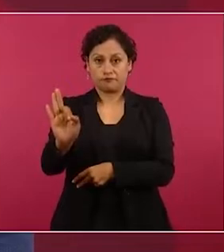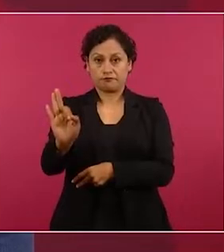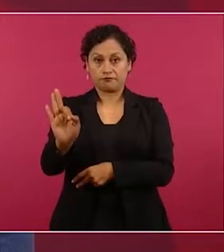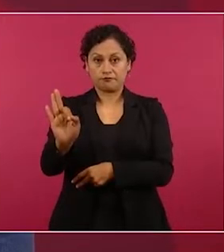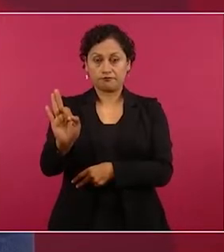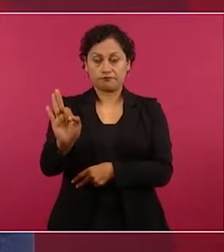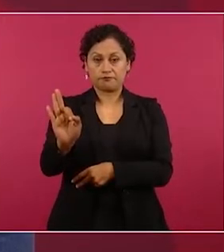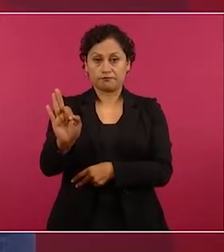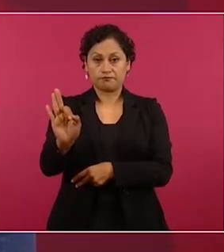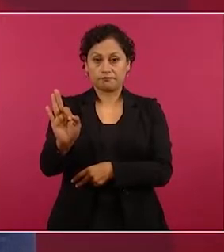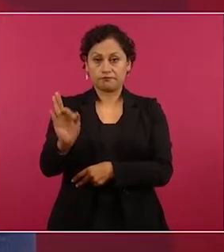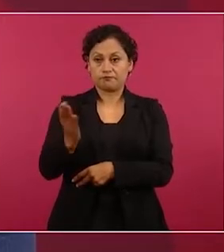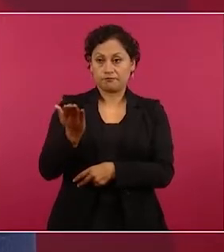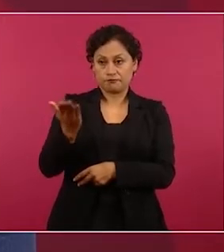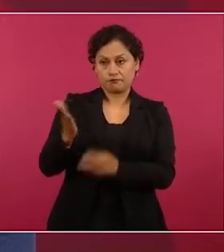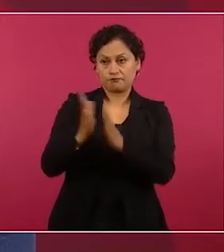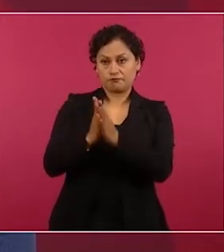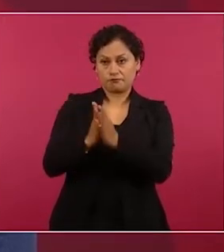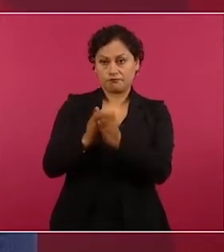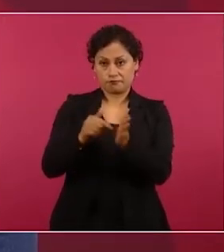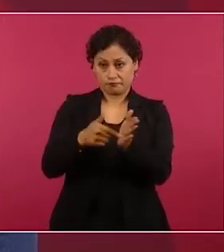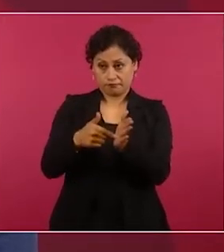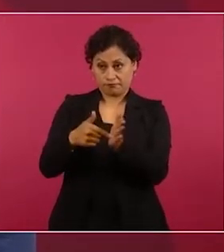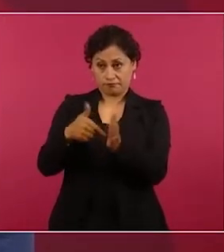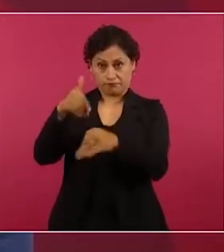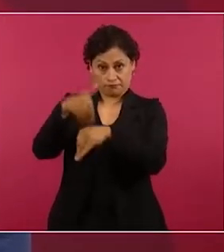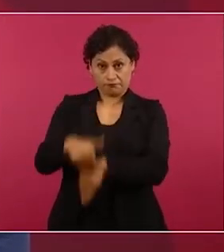de que se actuara ya